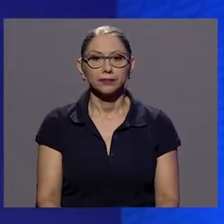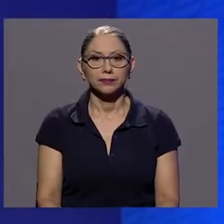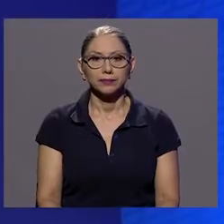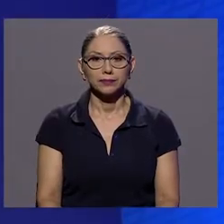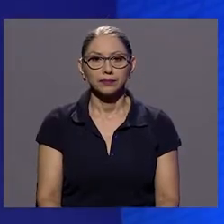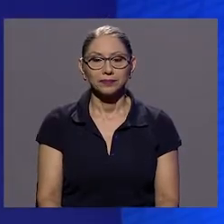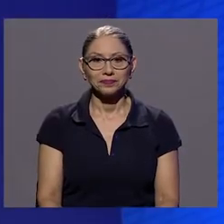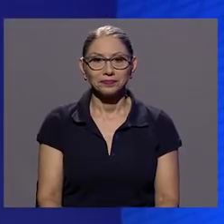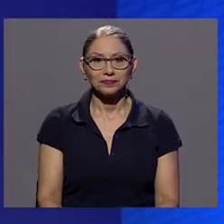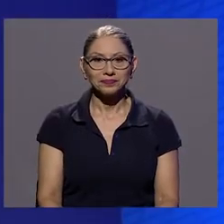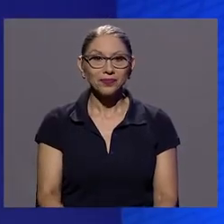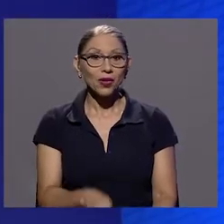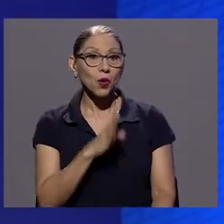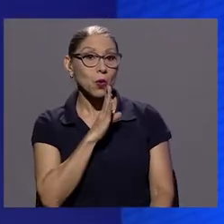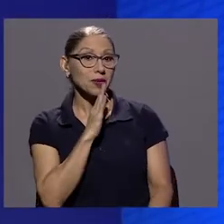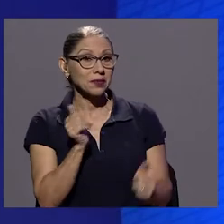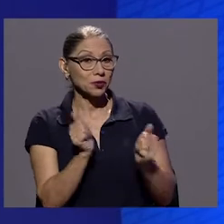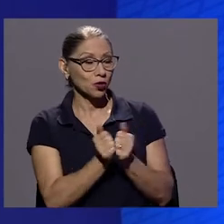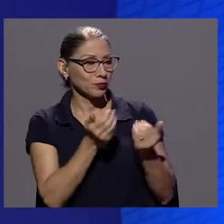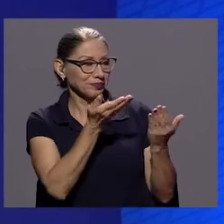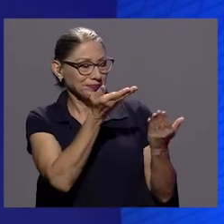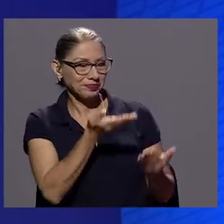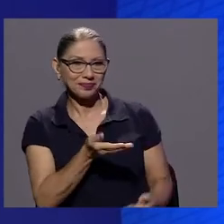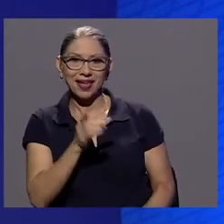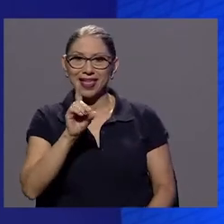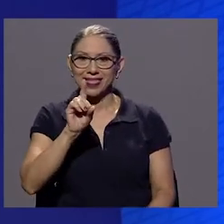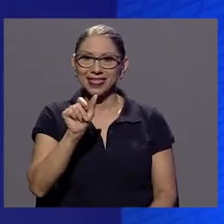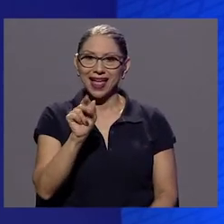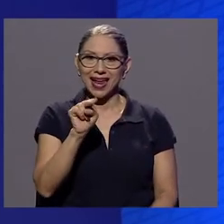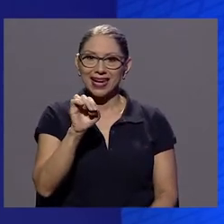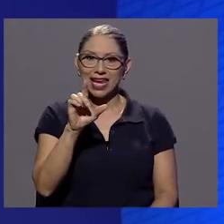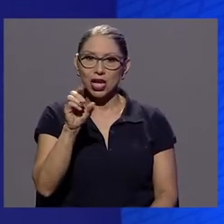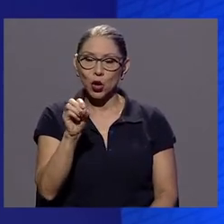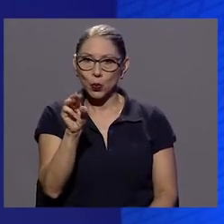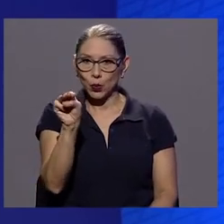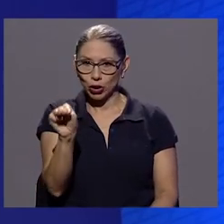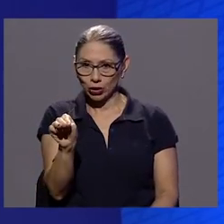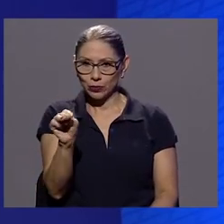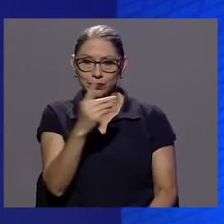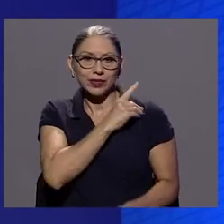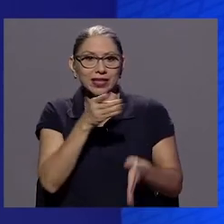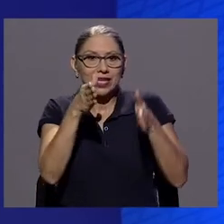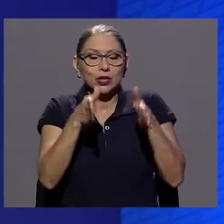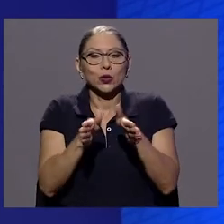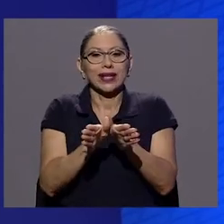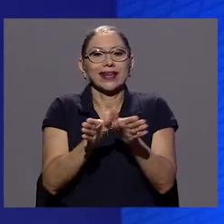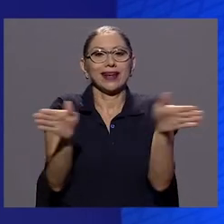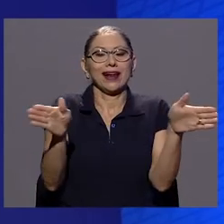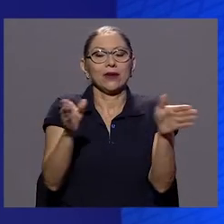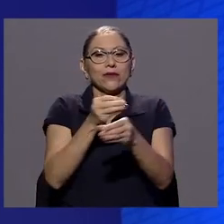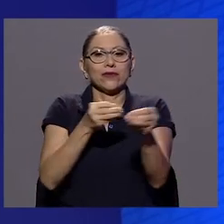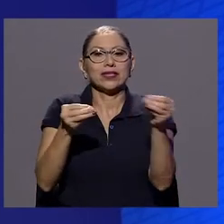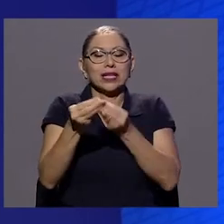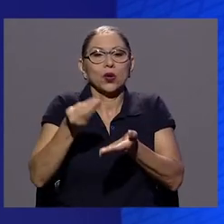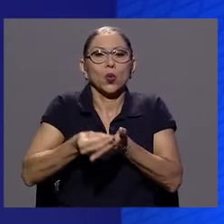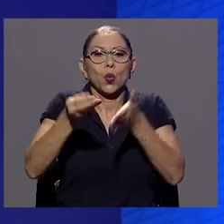Conversamos con Don Danilo Montero, director general de la Oficina del Consumidor Financiero a propósito de los estudios